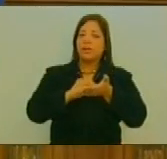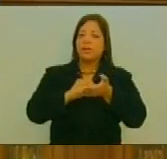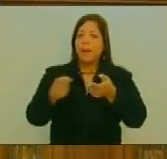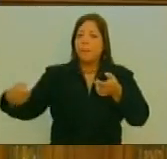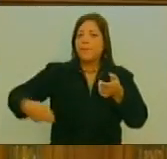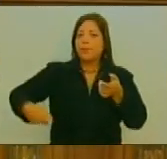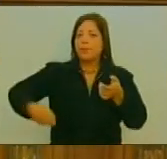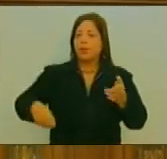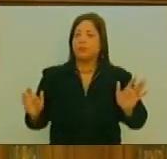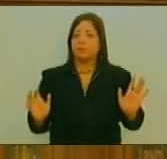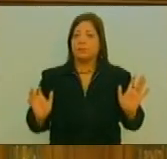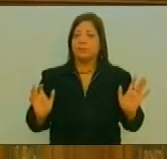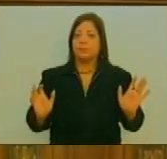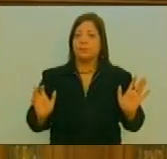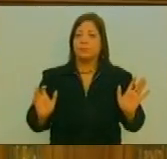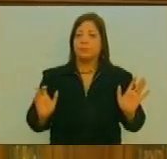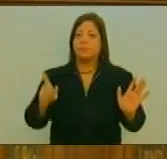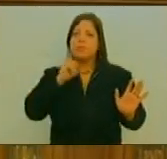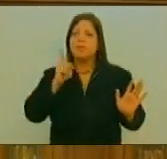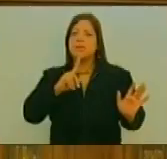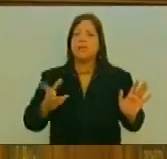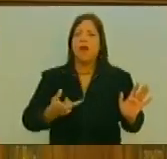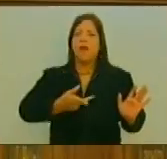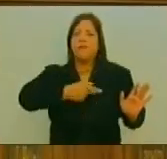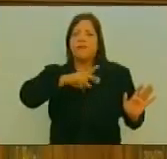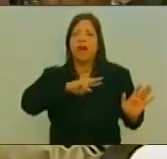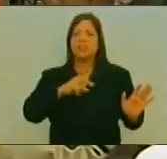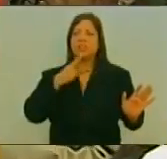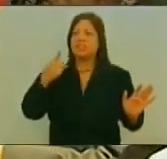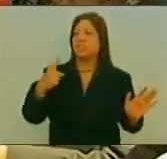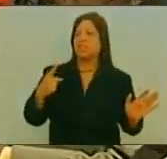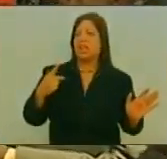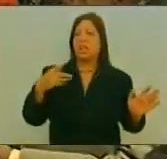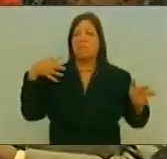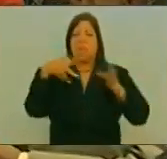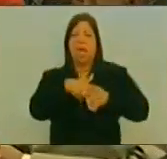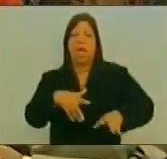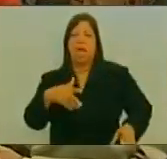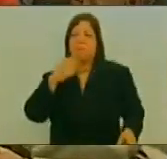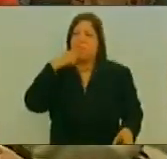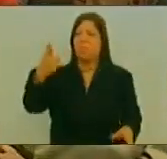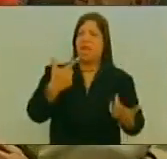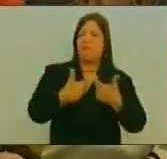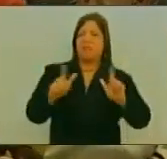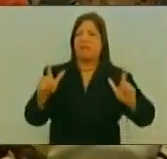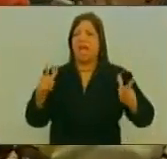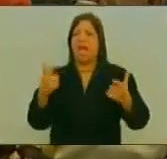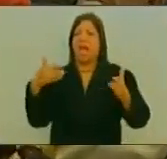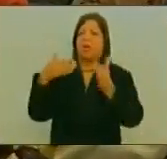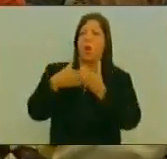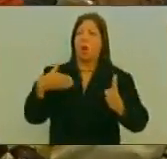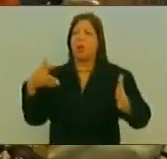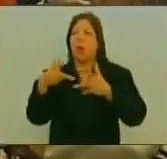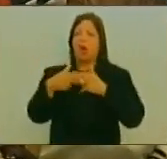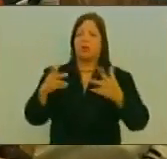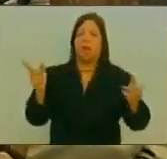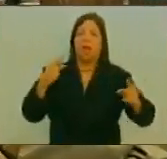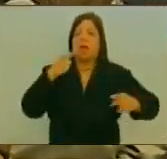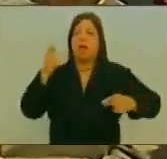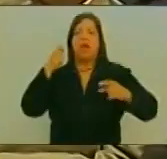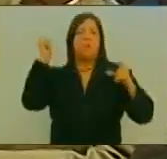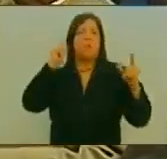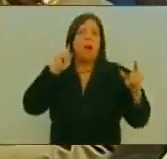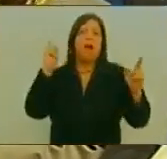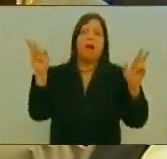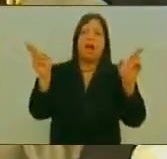manipulación No faltarán faltarán Los que salgan A decir Que se pretende Vulnerar La libertad De expresión La libertad De prensa